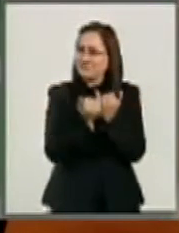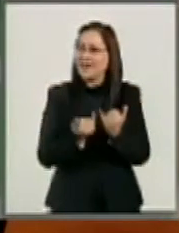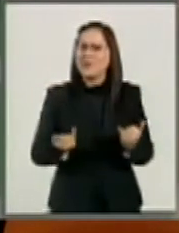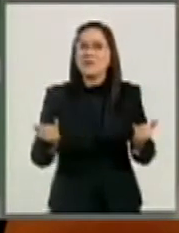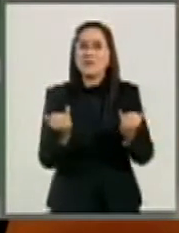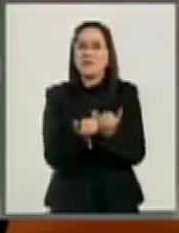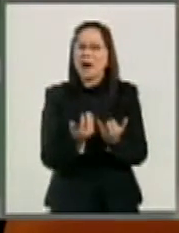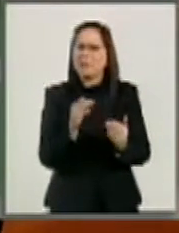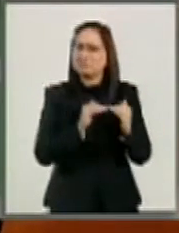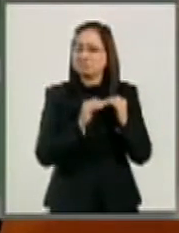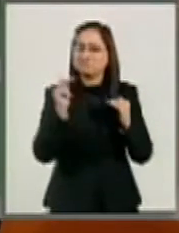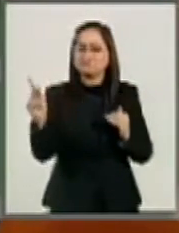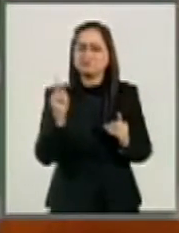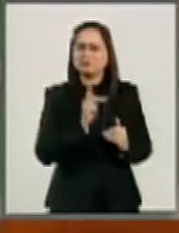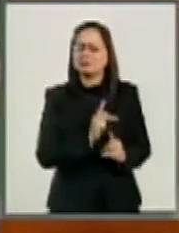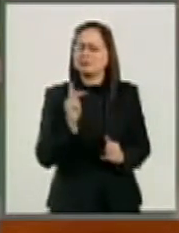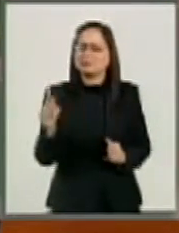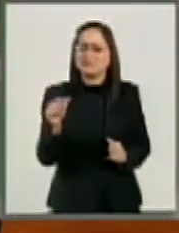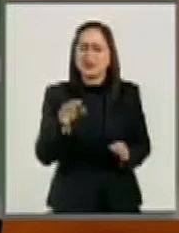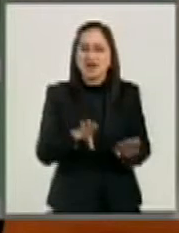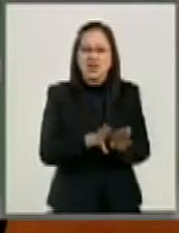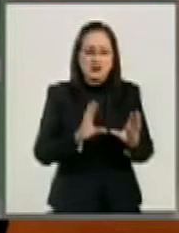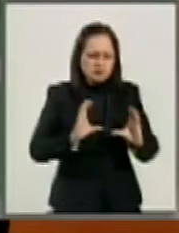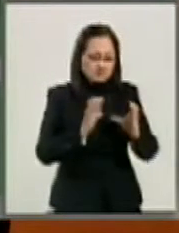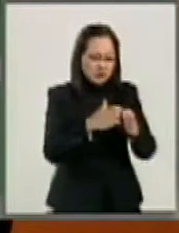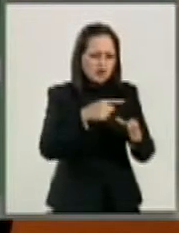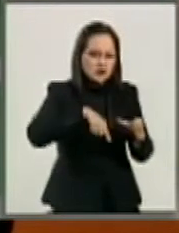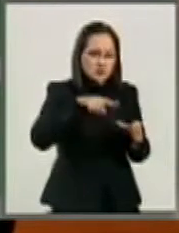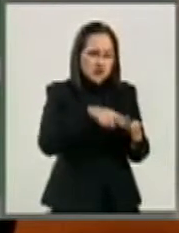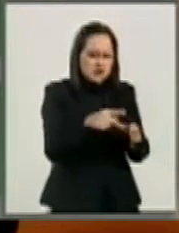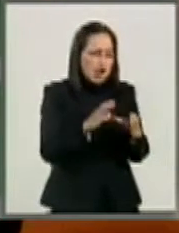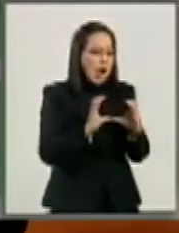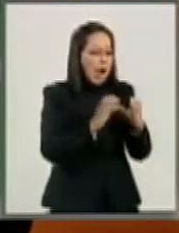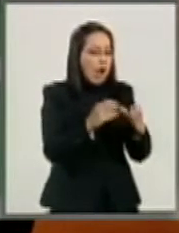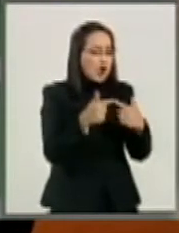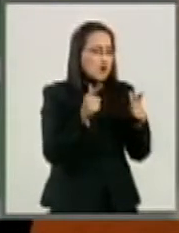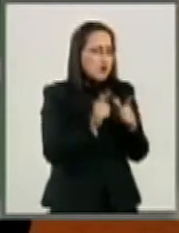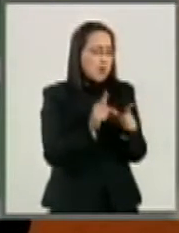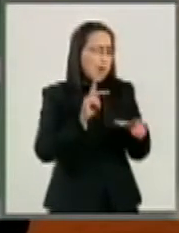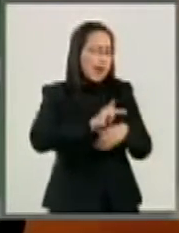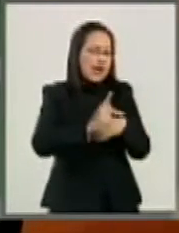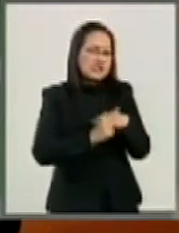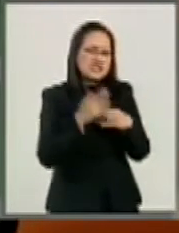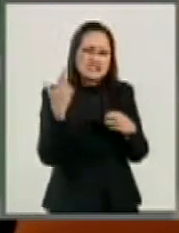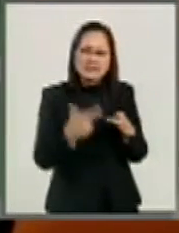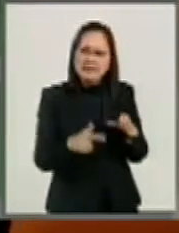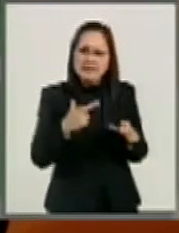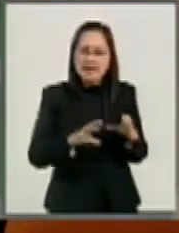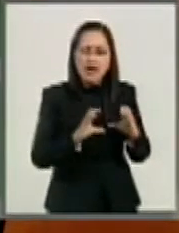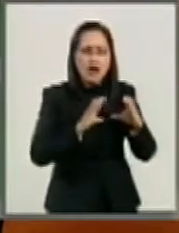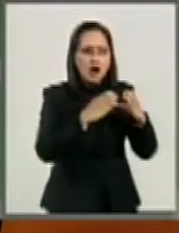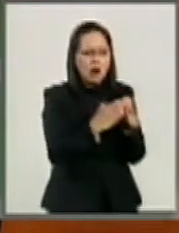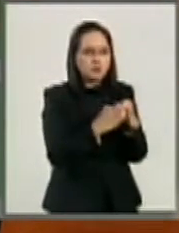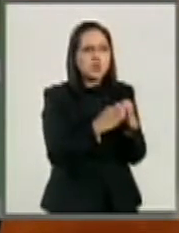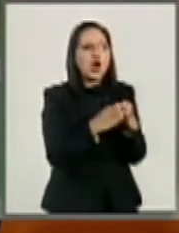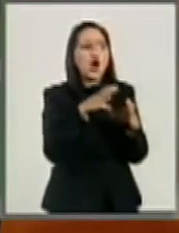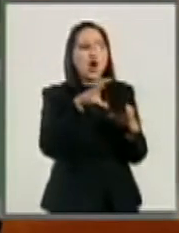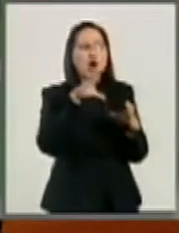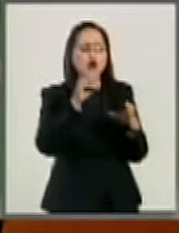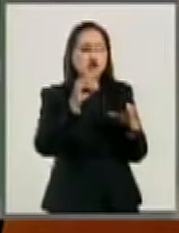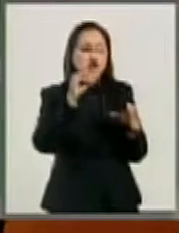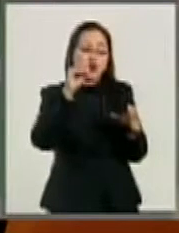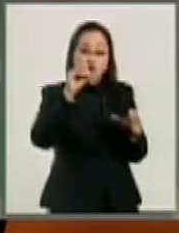formamos parte del selecto Club de Naciones Ricas de la Organización para la Cooperación y el Desarrollo